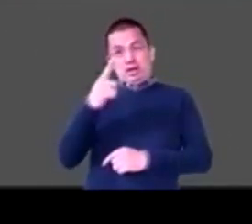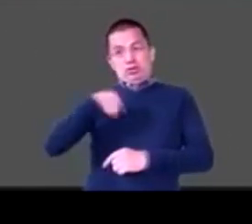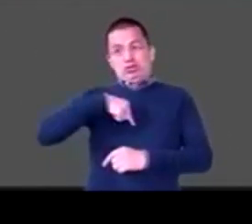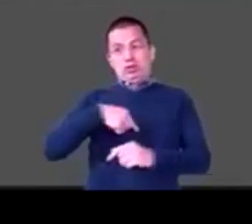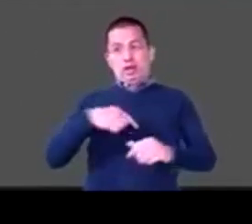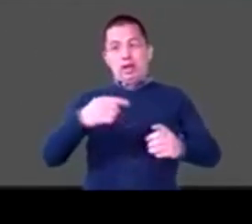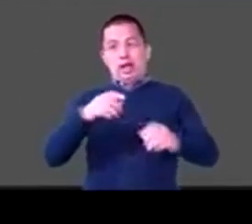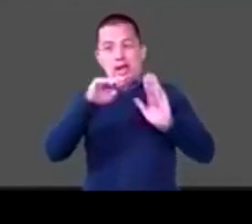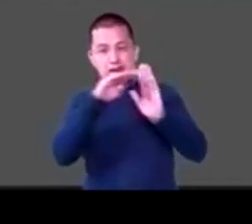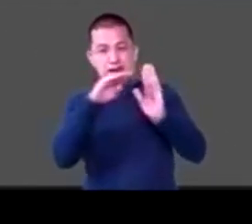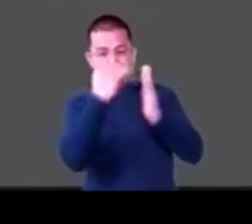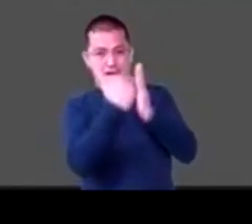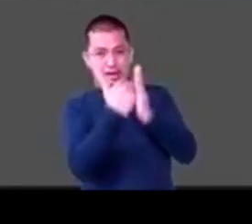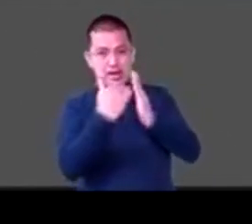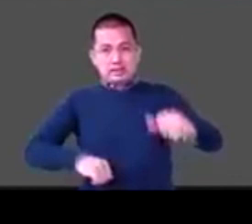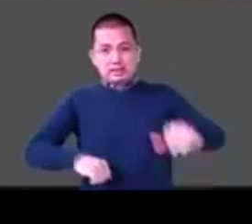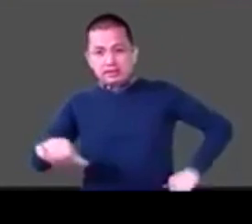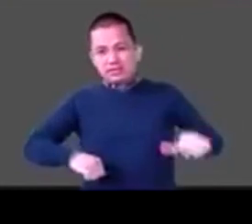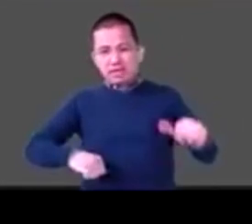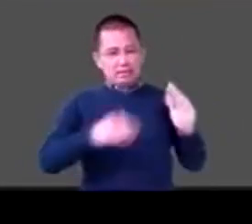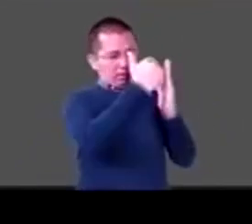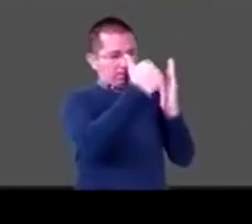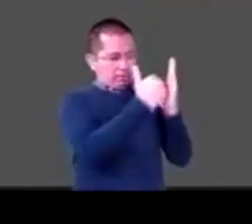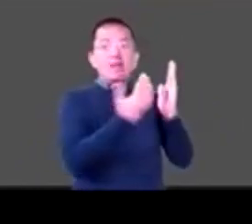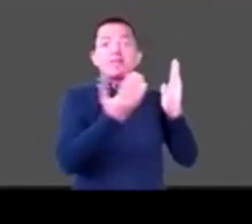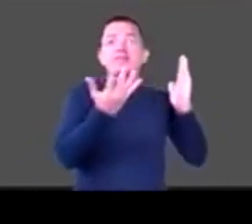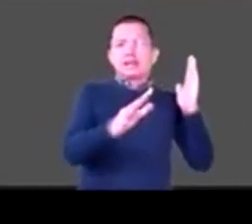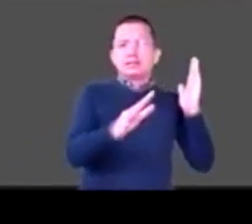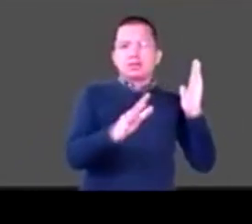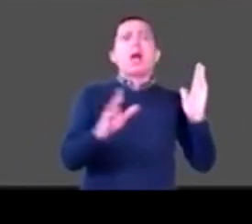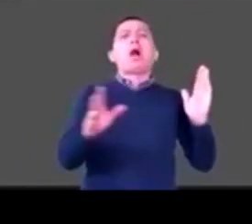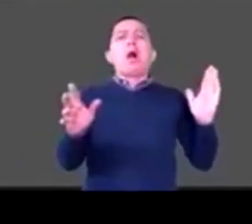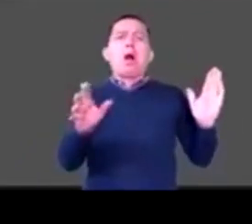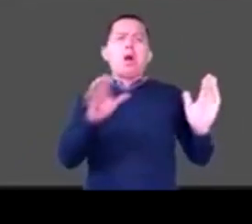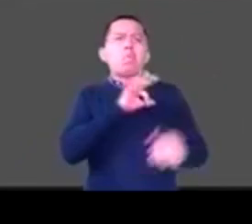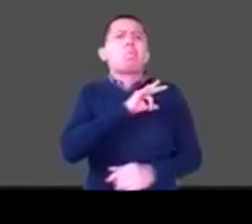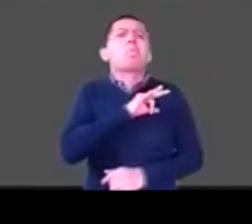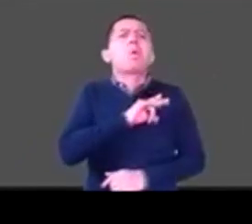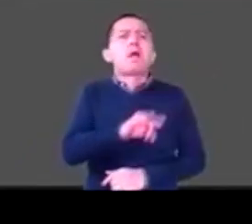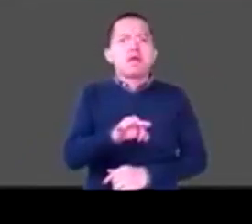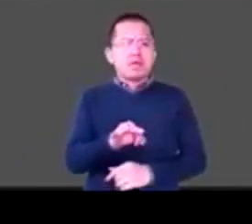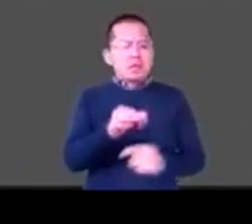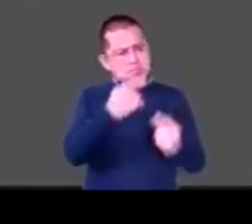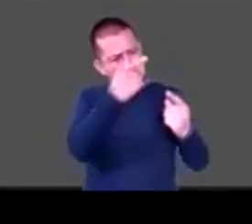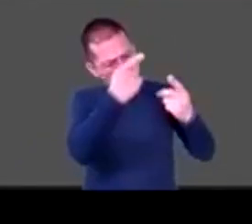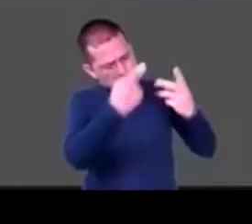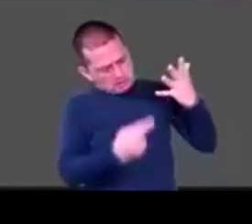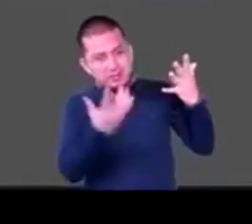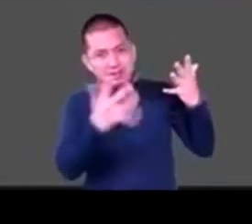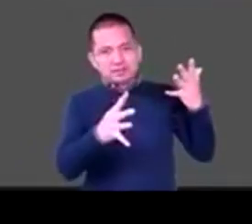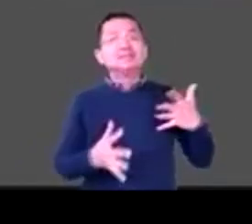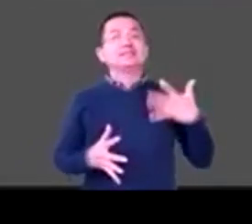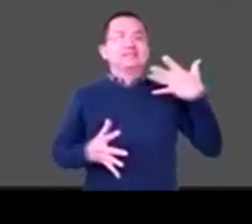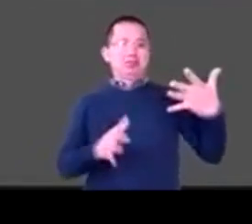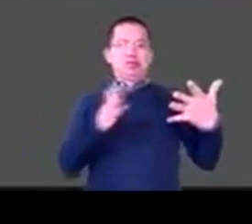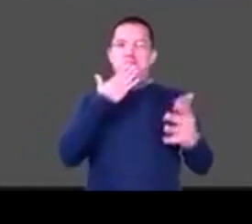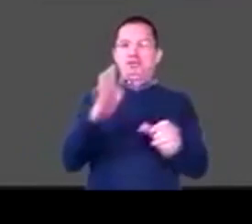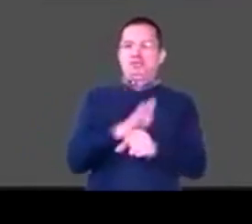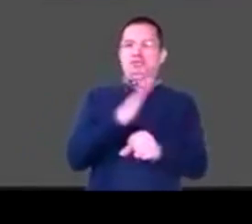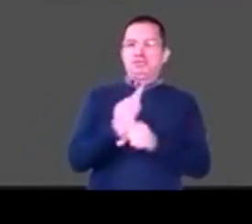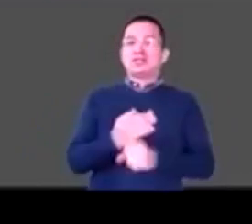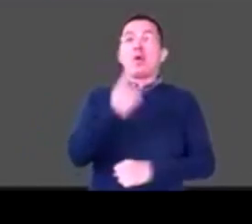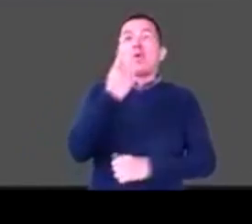la hicimos, ¿no? Entre ellas jugar voleibol sobre tendedero, que les recomiendo mucho. Te voy a proponer para los próximos Juegos Olímpicos.